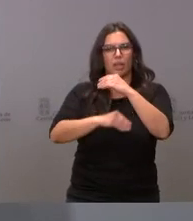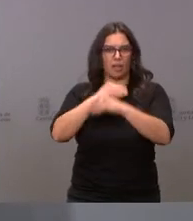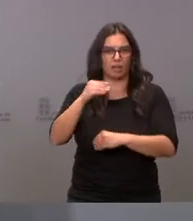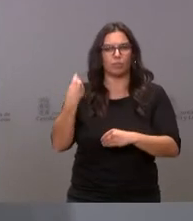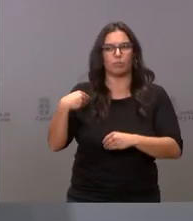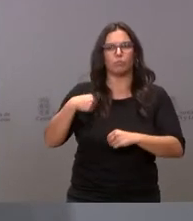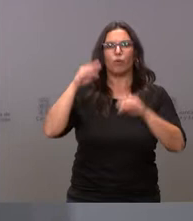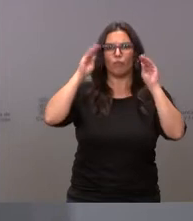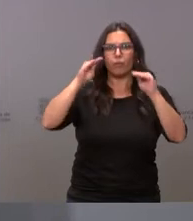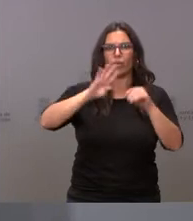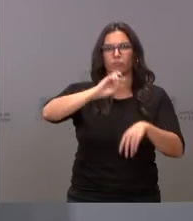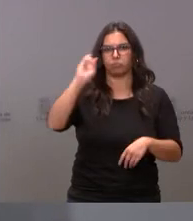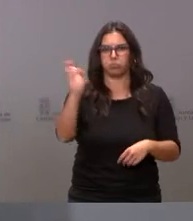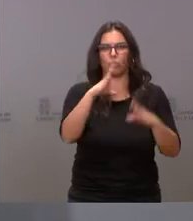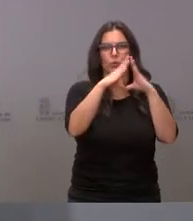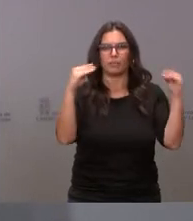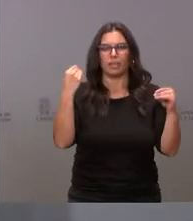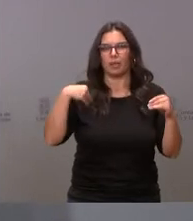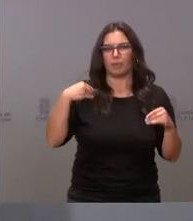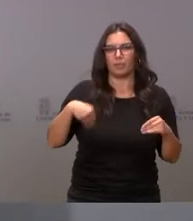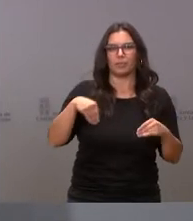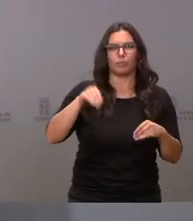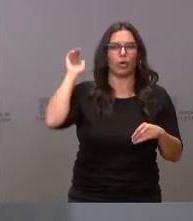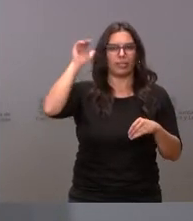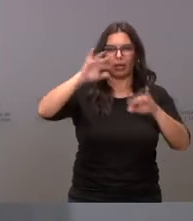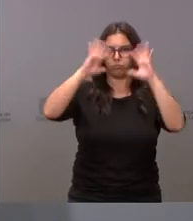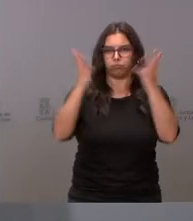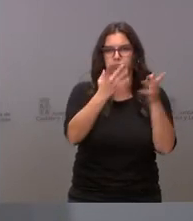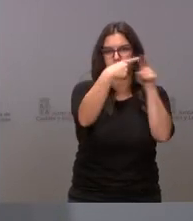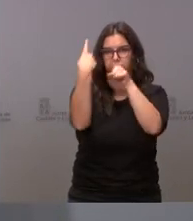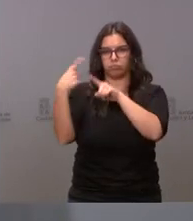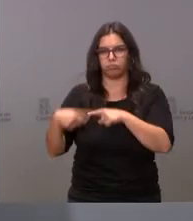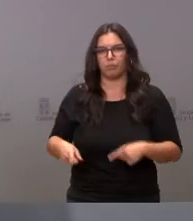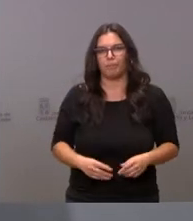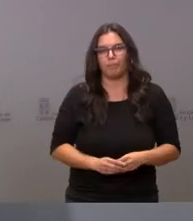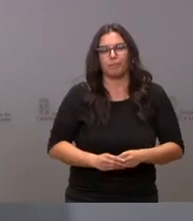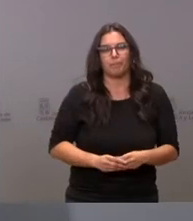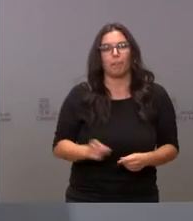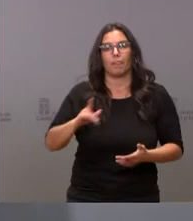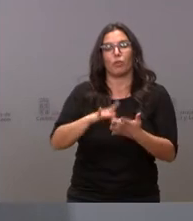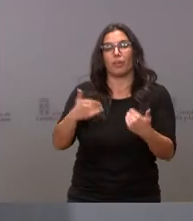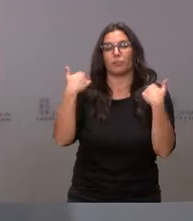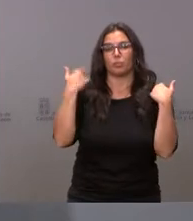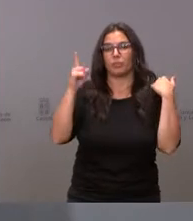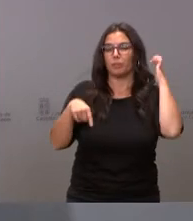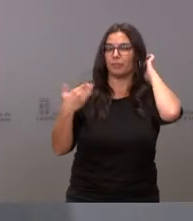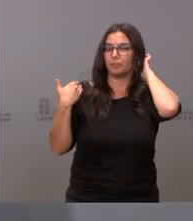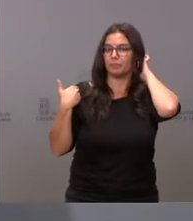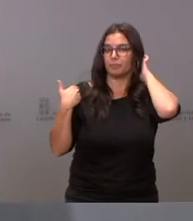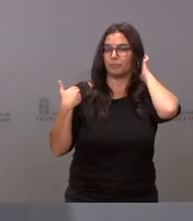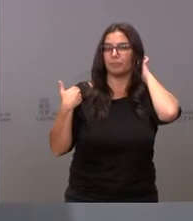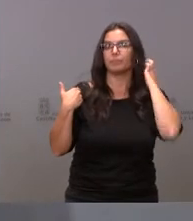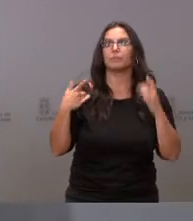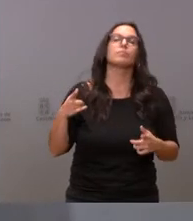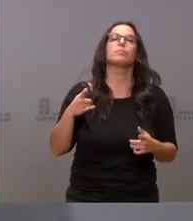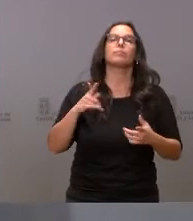formativas en la Universidad de Pittsburgh, en Chicago, en Universidad de Madison, entre otras. Ha sido responsable de la